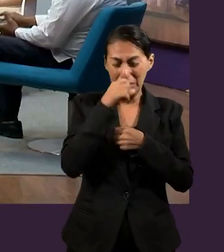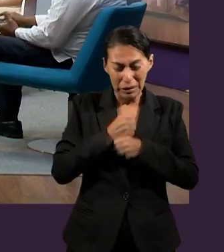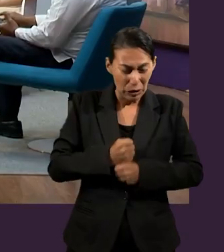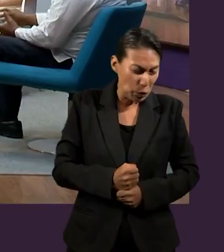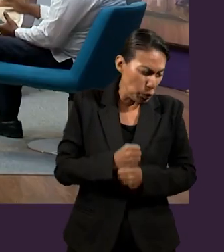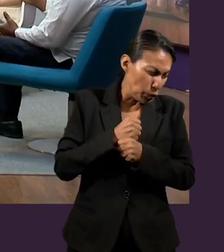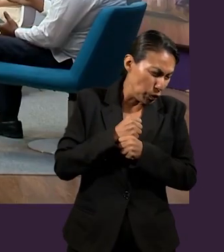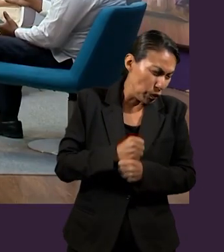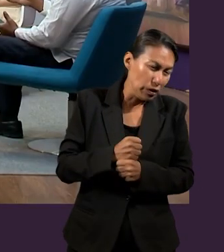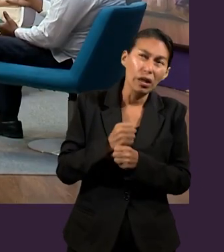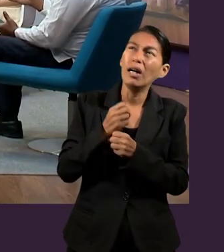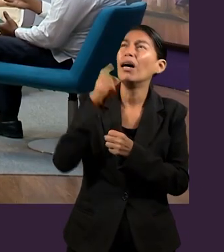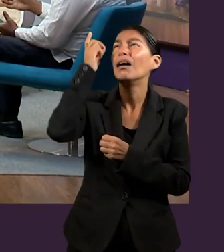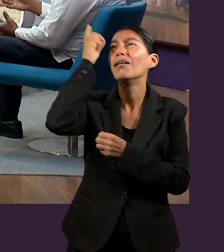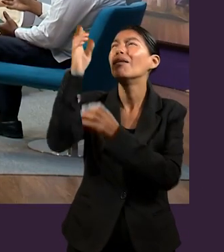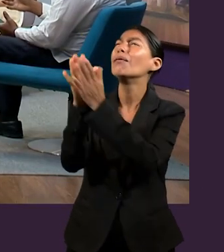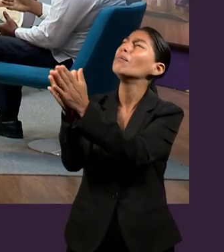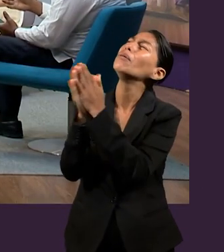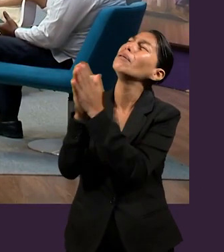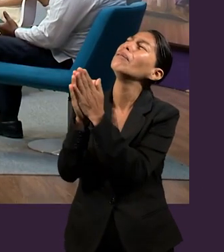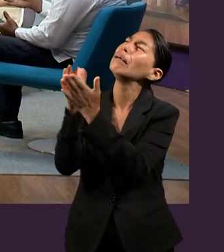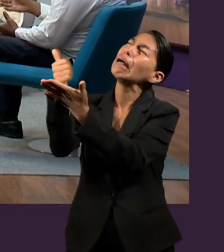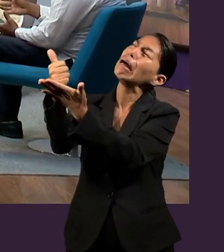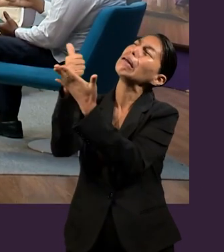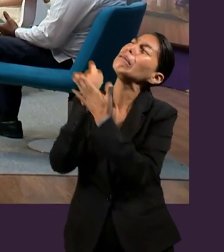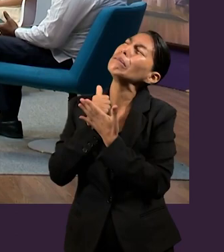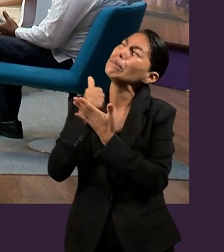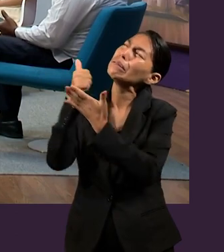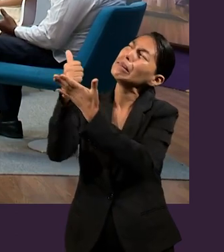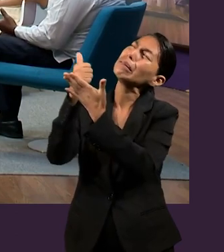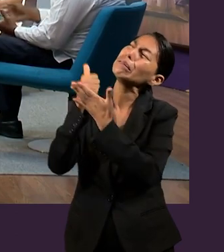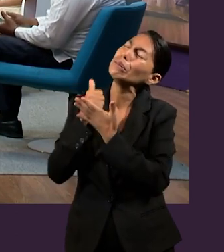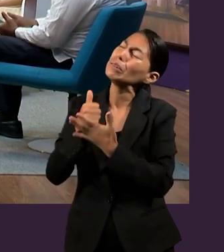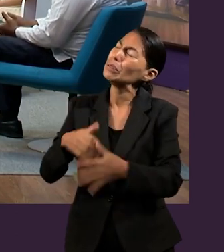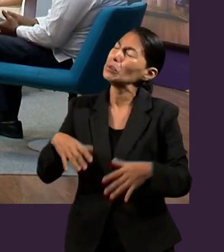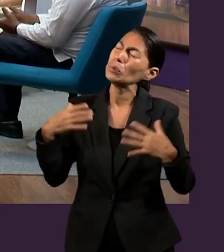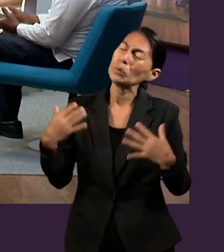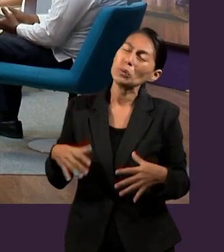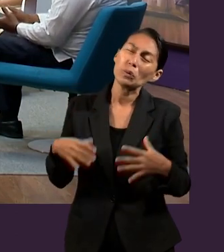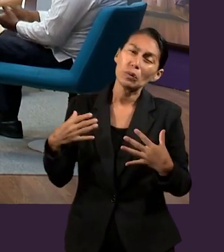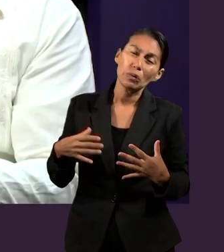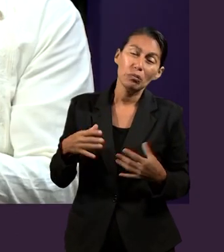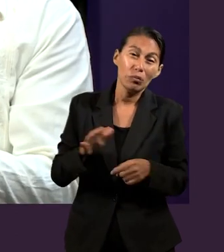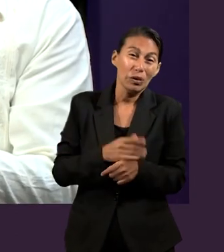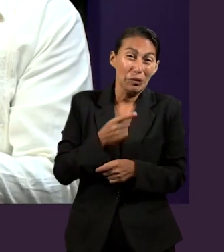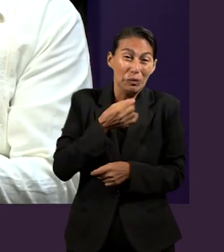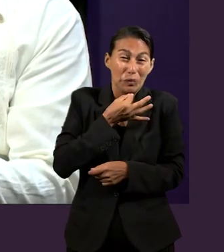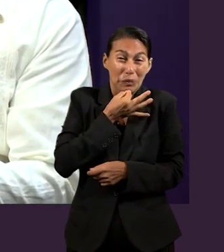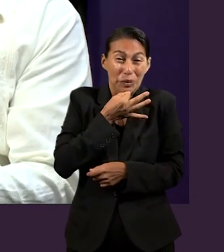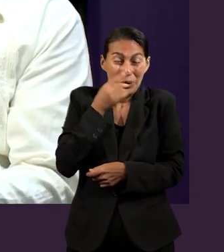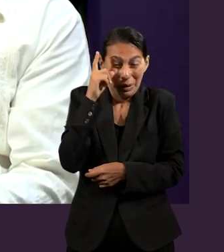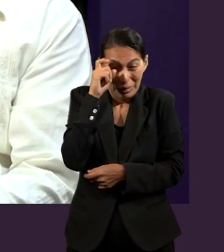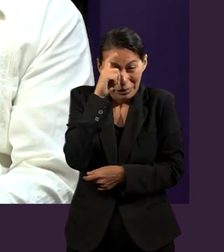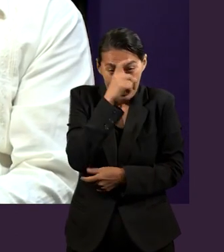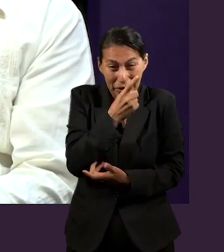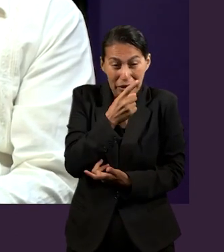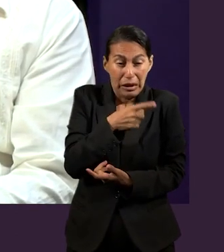y necesitamos ayuda. Pedimos a Dios, estamos en desgracias, en momentos difíciles.